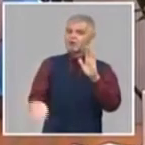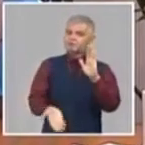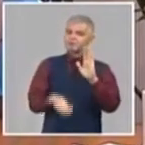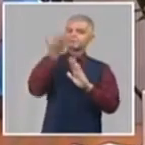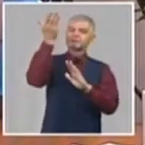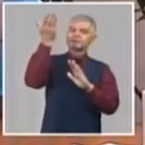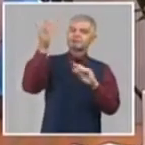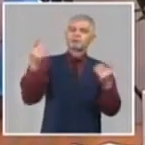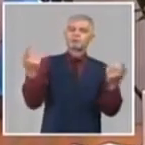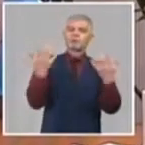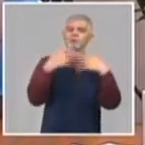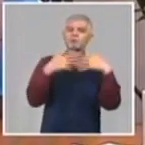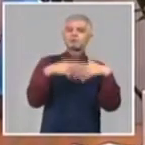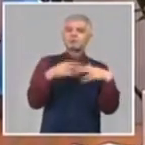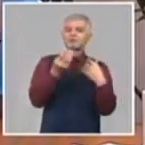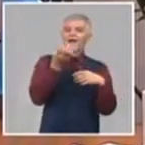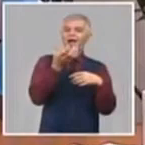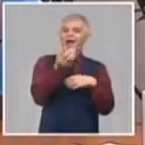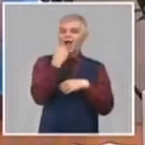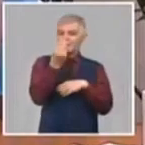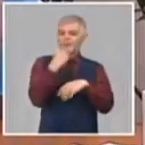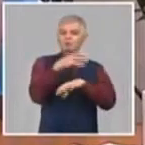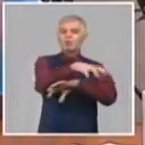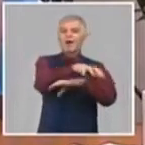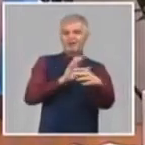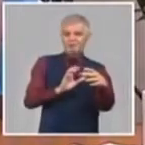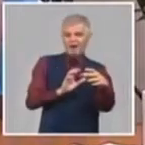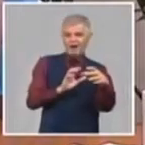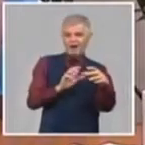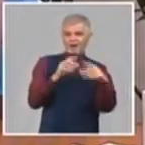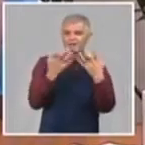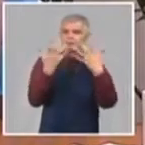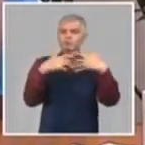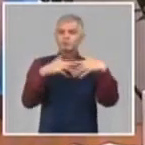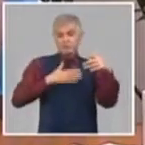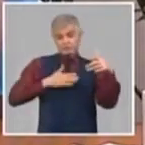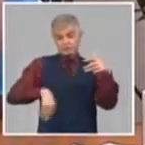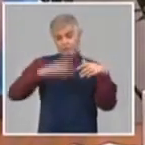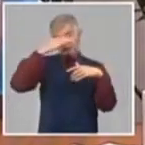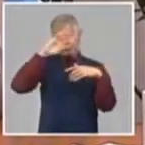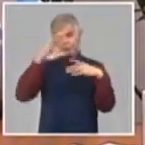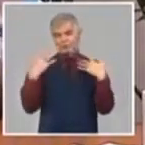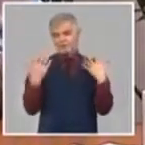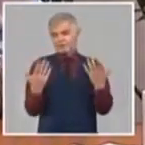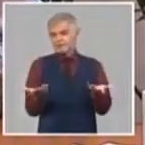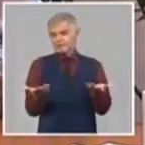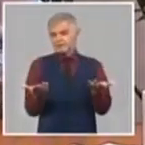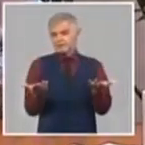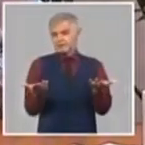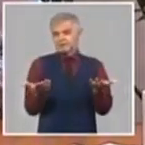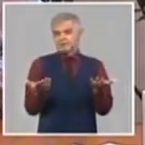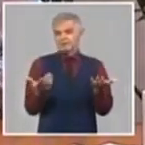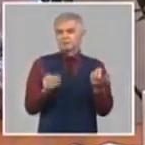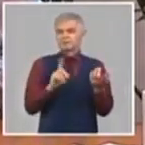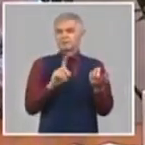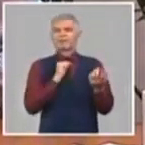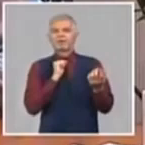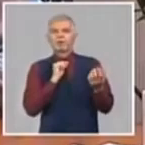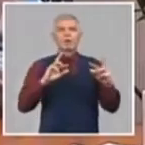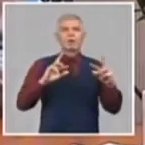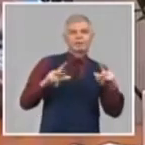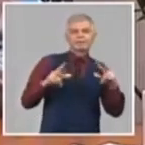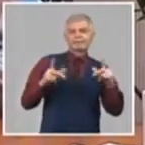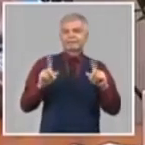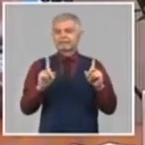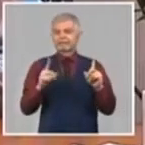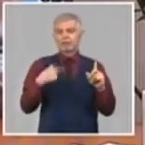alimento nacional, alimento animal crío de producción nacional. Para no ser redundante, y